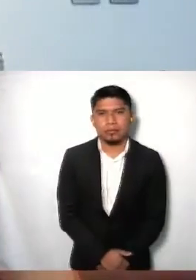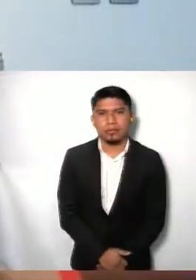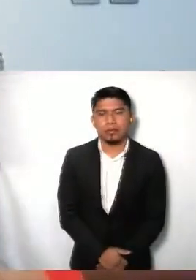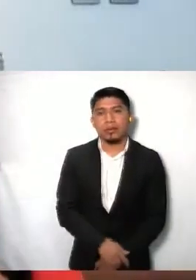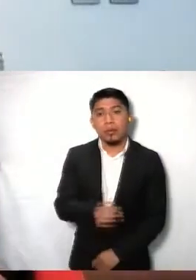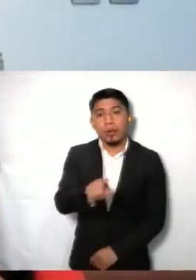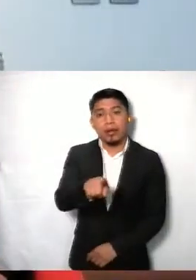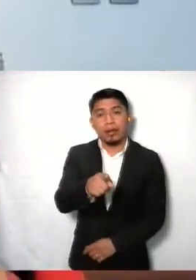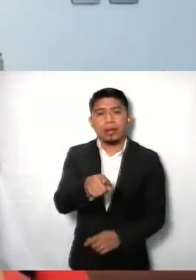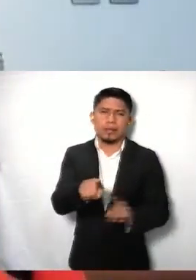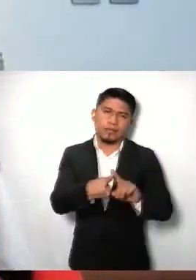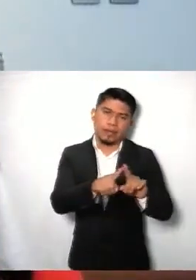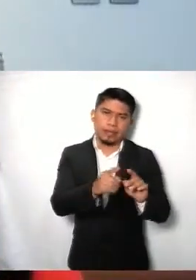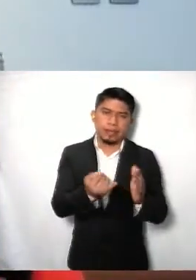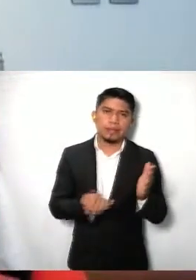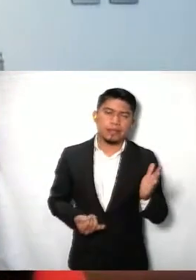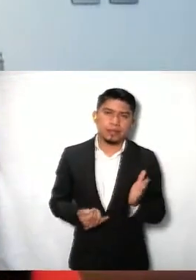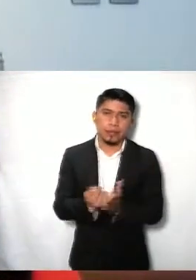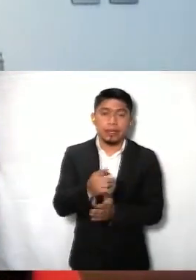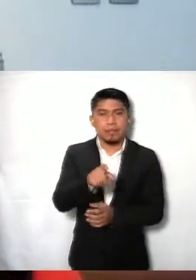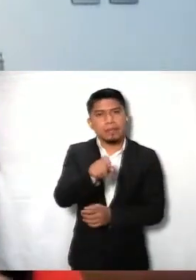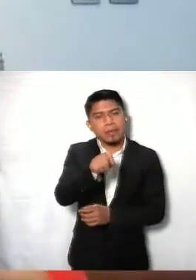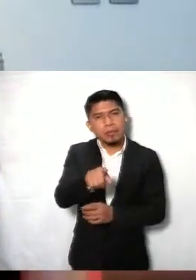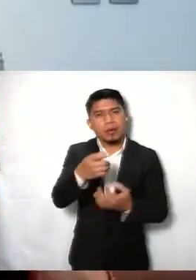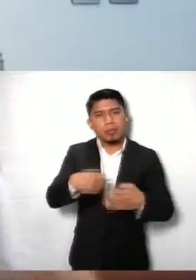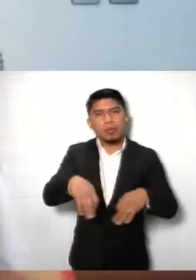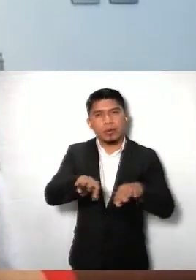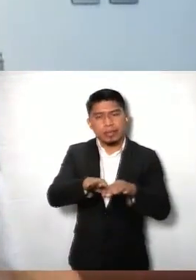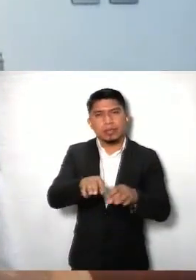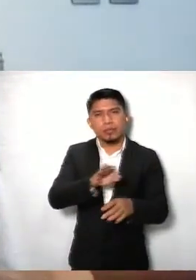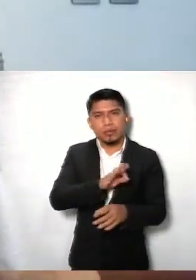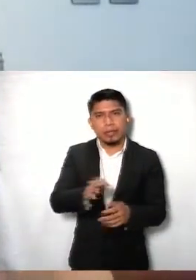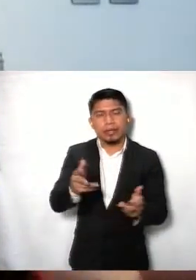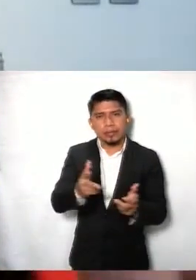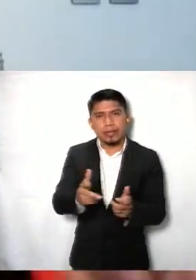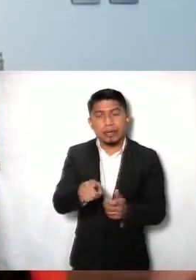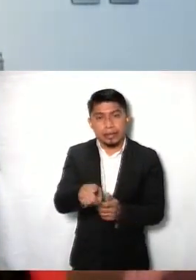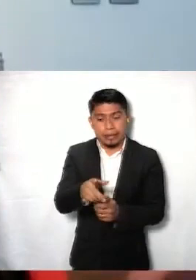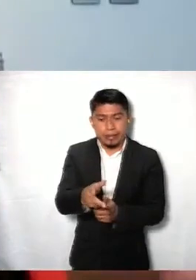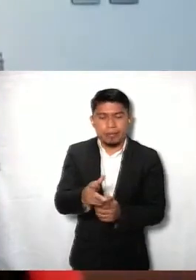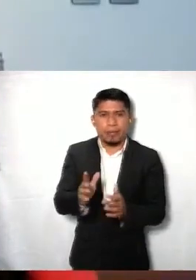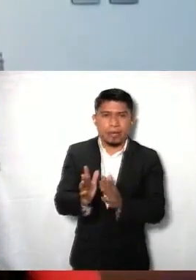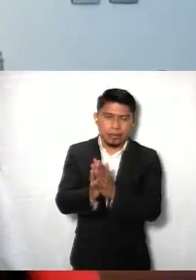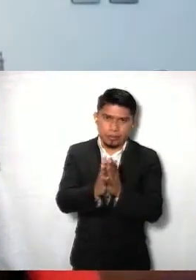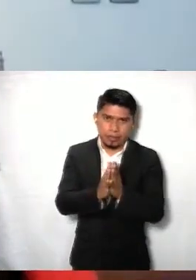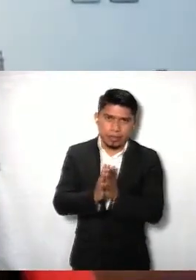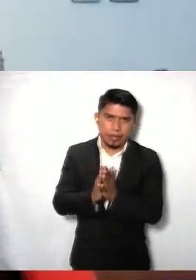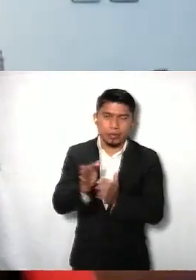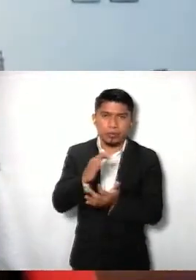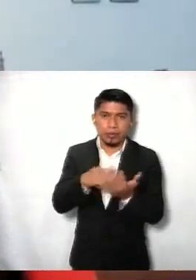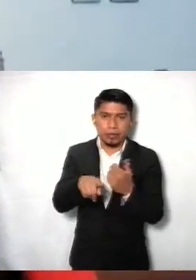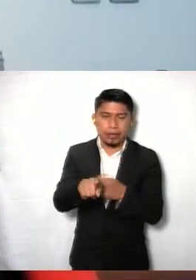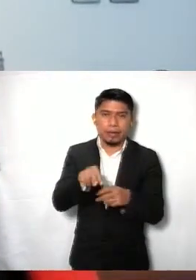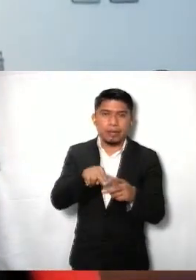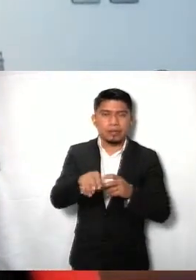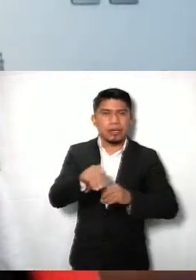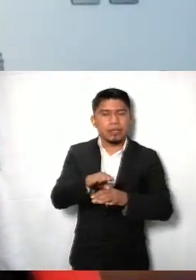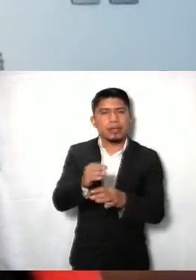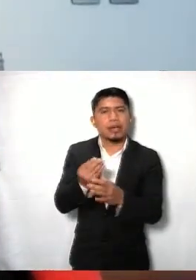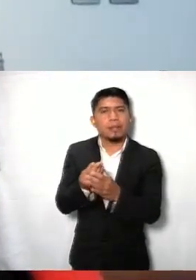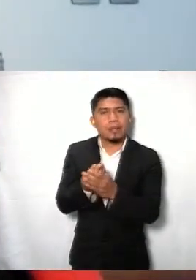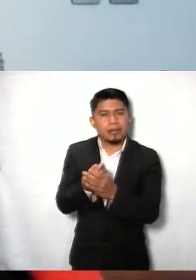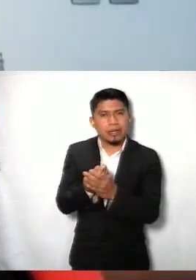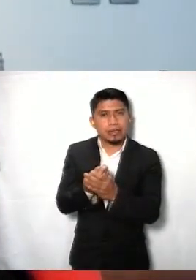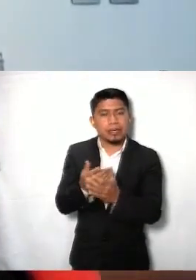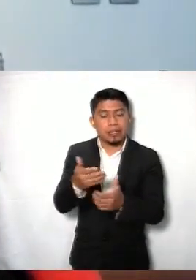agarrar o estrechar contacto con ustedes, para profundizar y generar mayor conciencia sobre estos derechos de nuestra sociedad. Y nos